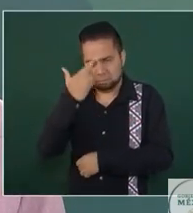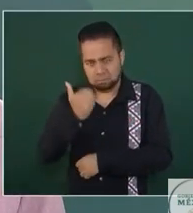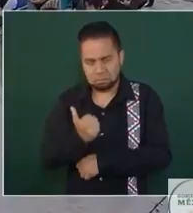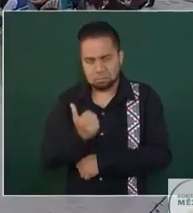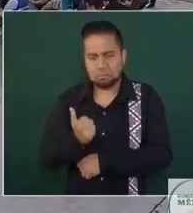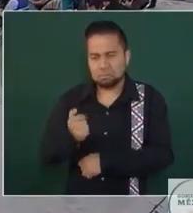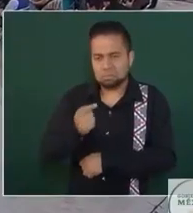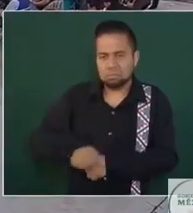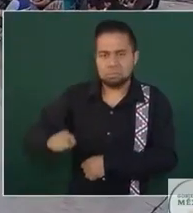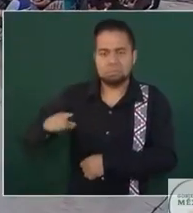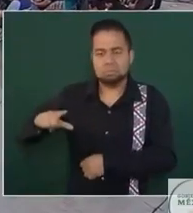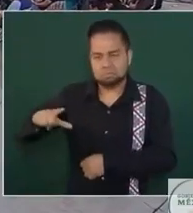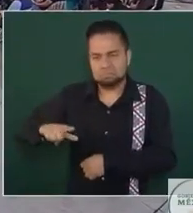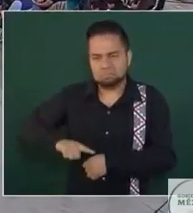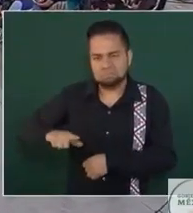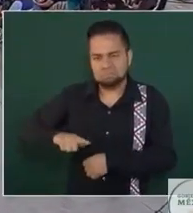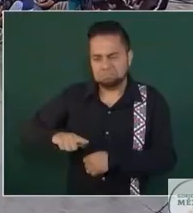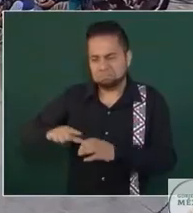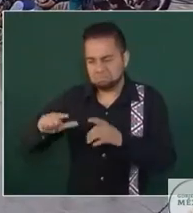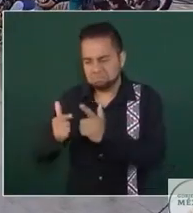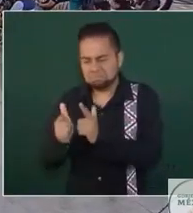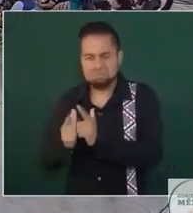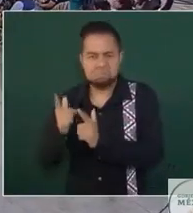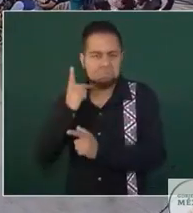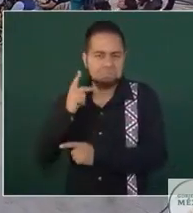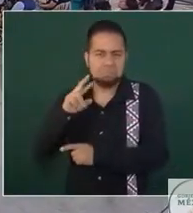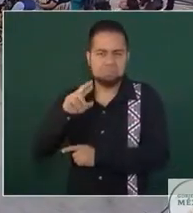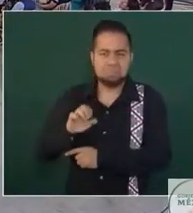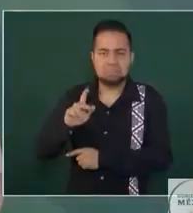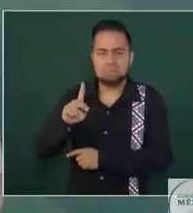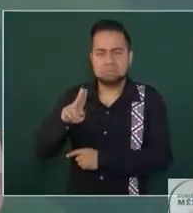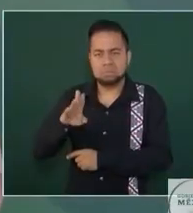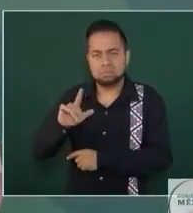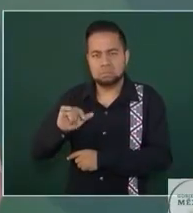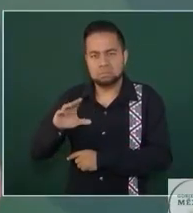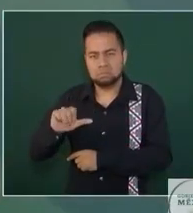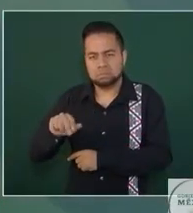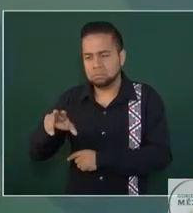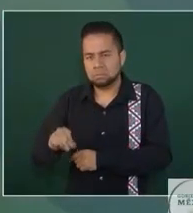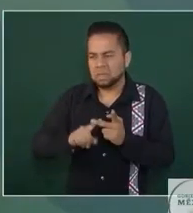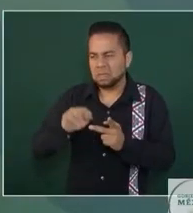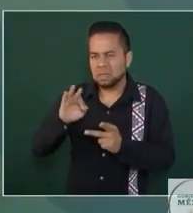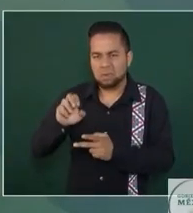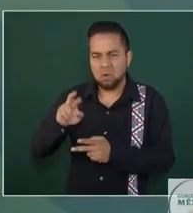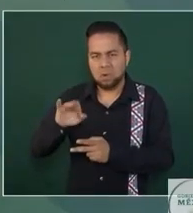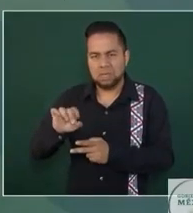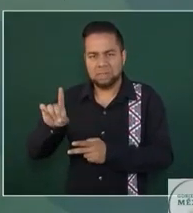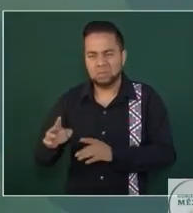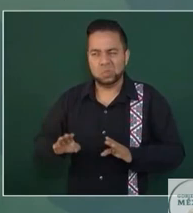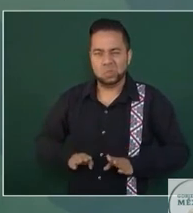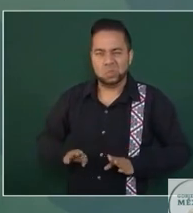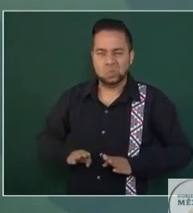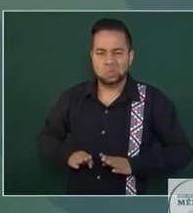gobernadores del Partido Republicano, el de Texas y el de Florida, tienen una actitud muy